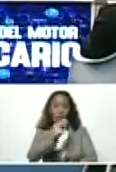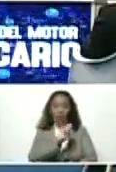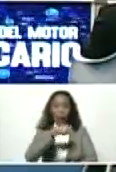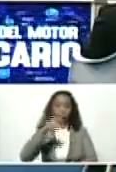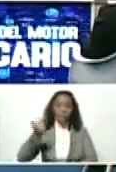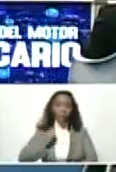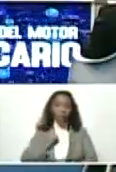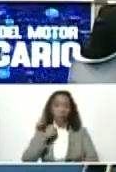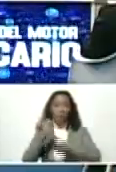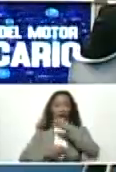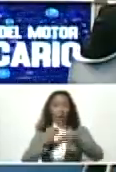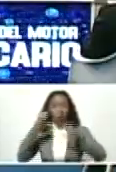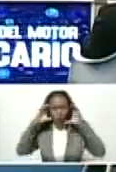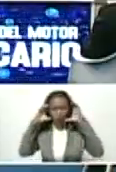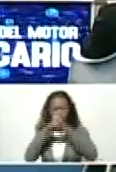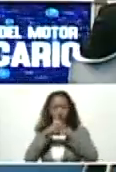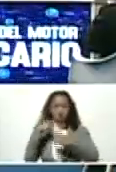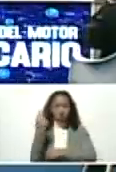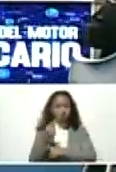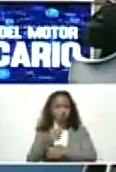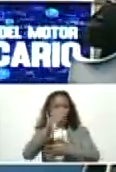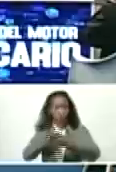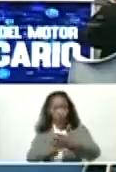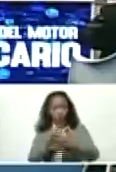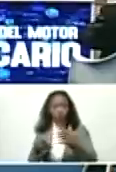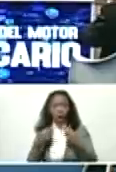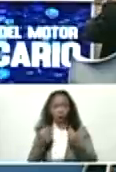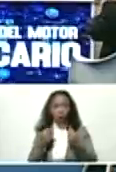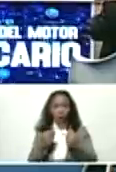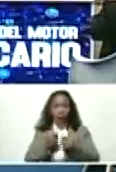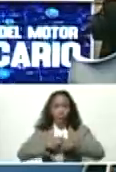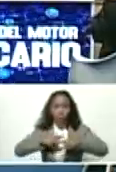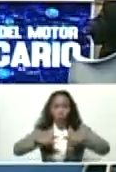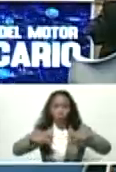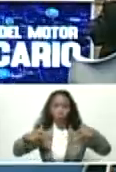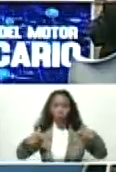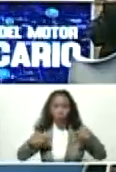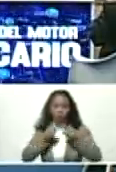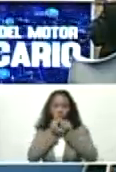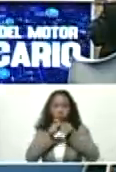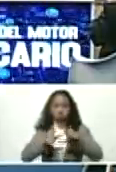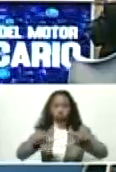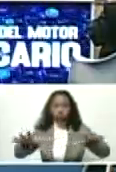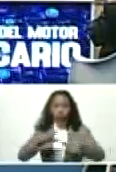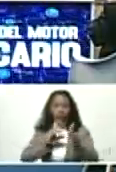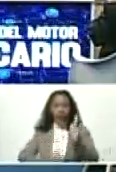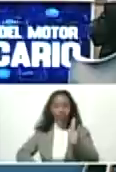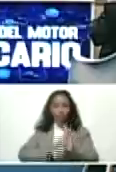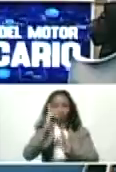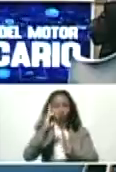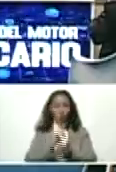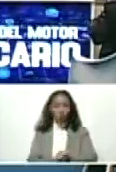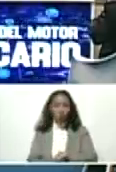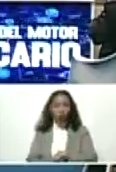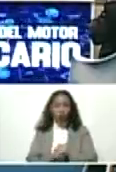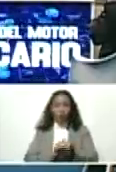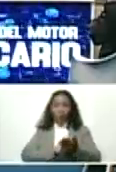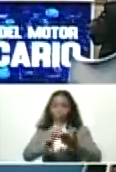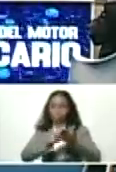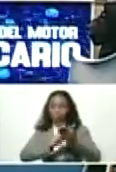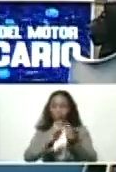aprovecharlos para concentrarnos solo en la agenda económica, de crecimiento, de expansión, de desarrollo, de corrección,